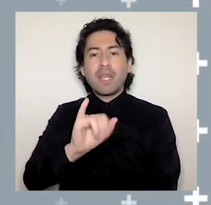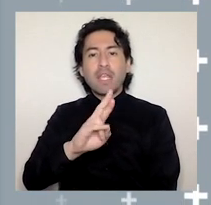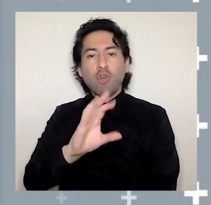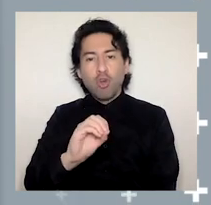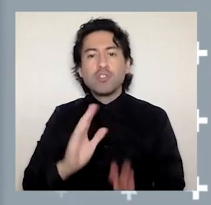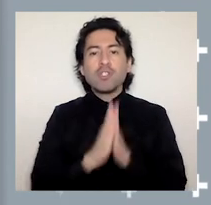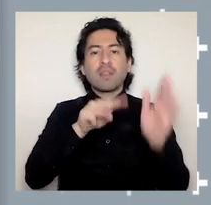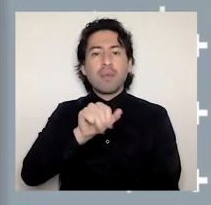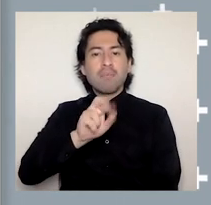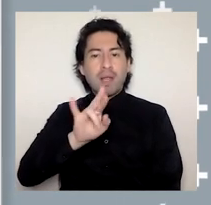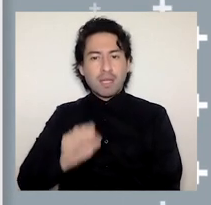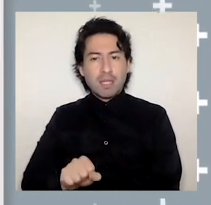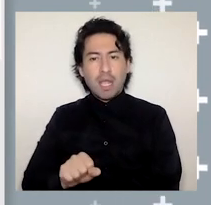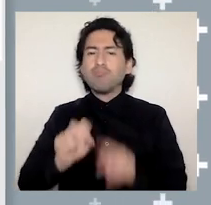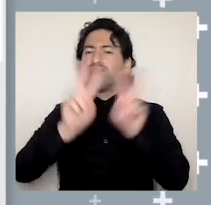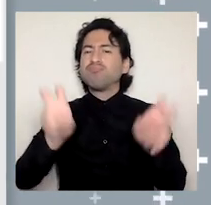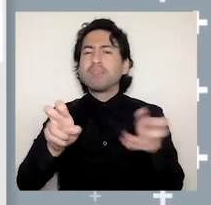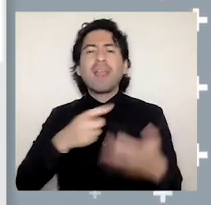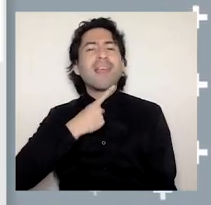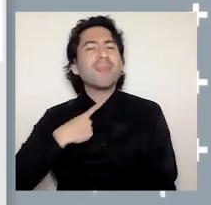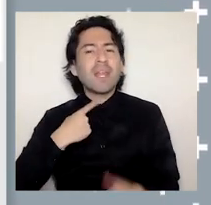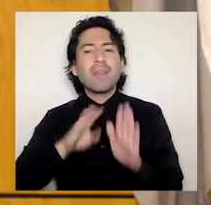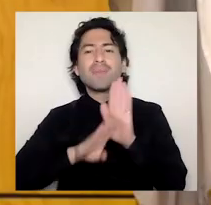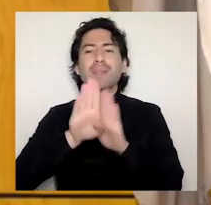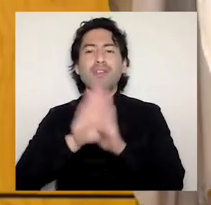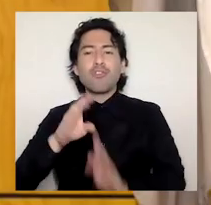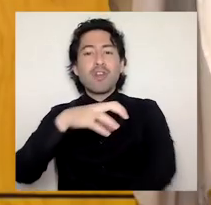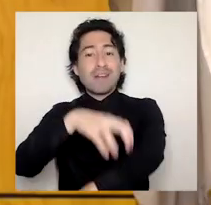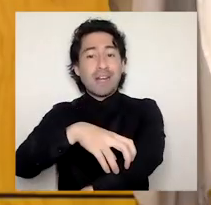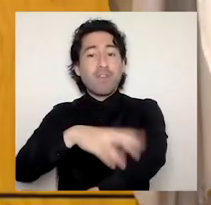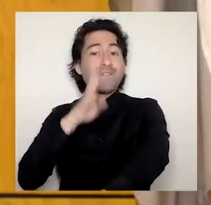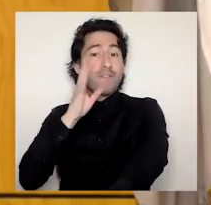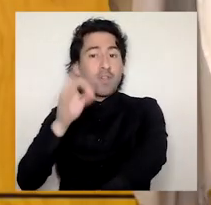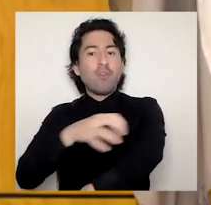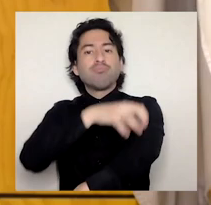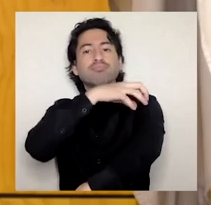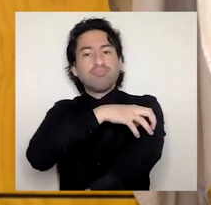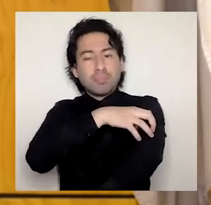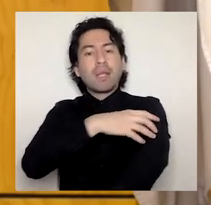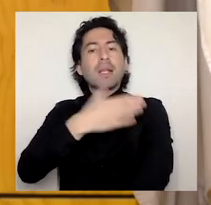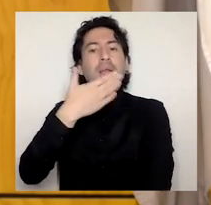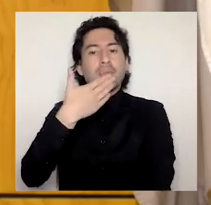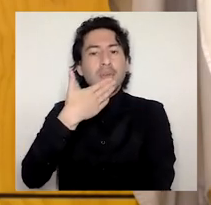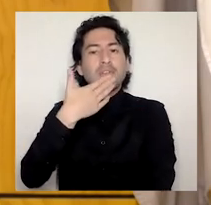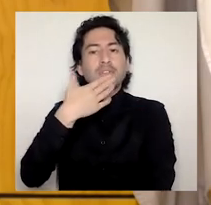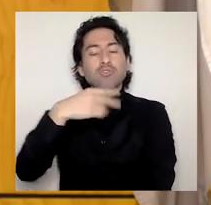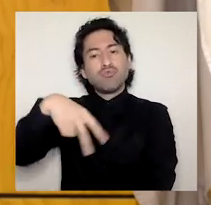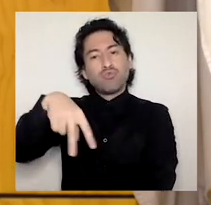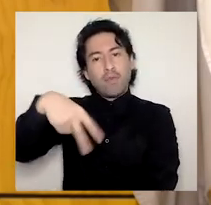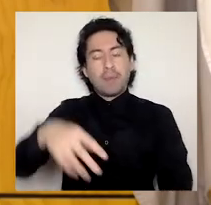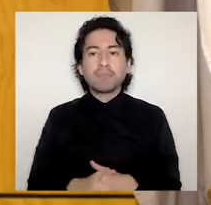intereses del desarrollo de las regiones de Bío-Bío y de Ñuble. Relacionado con los temas de vinculación con el medio,